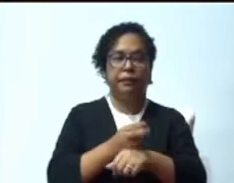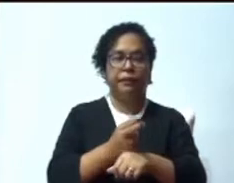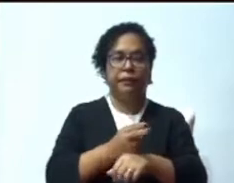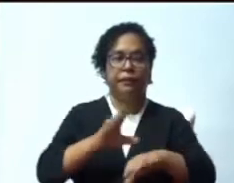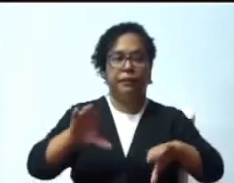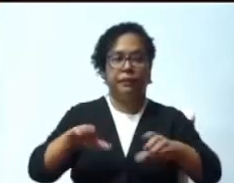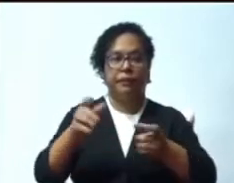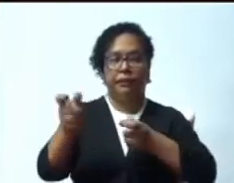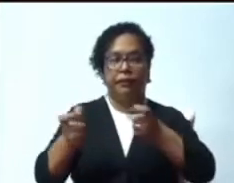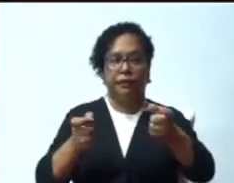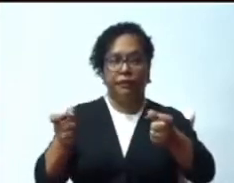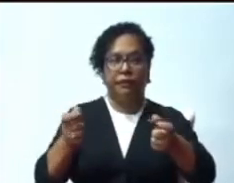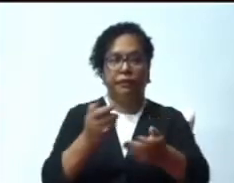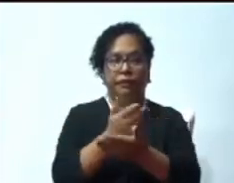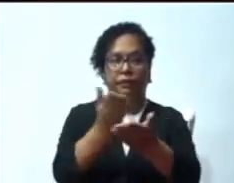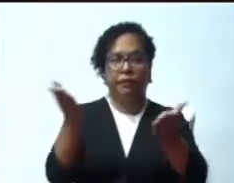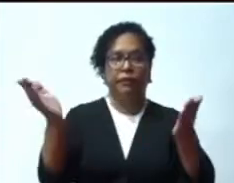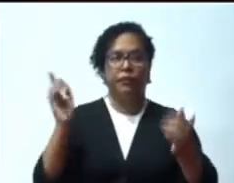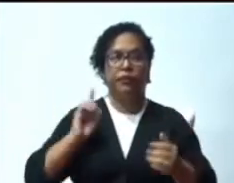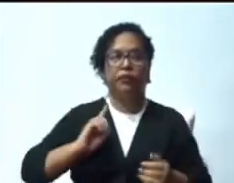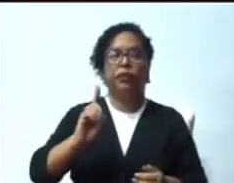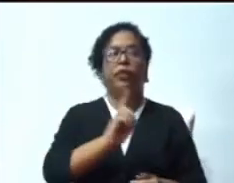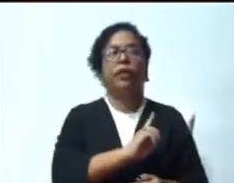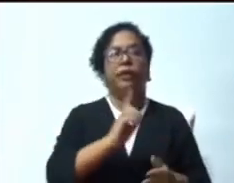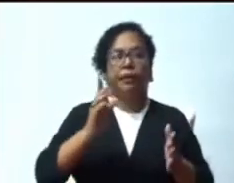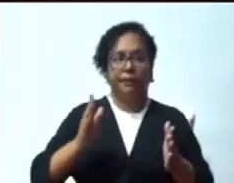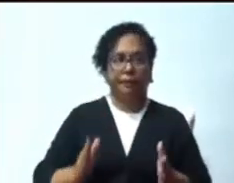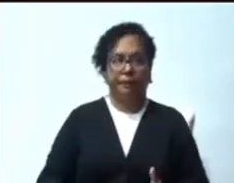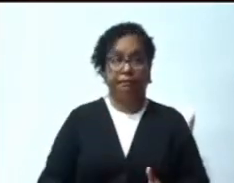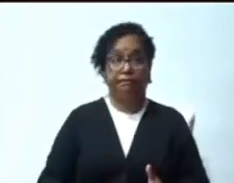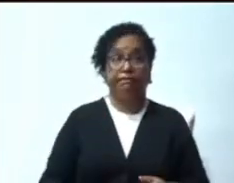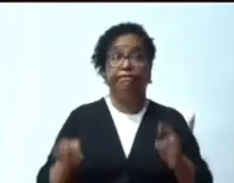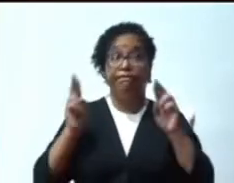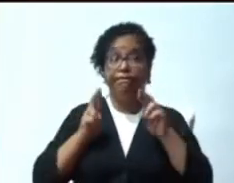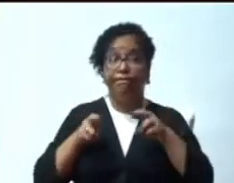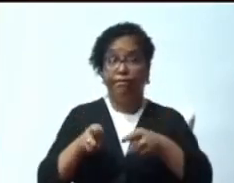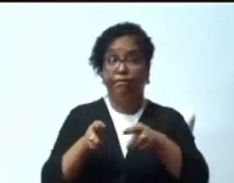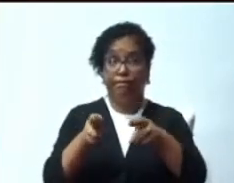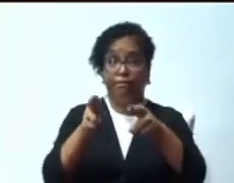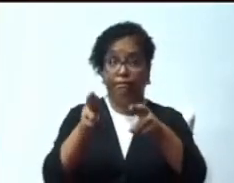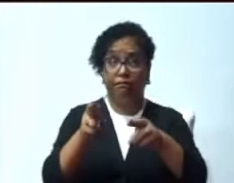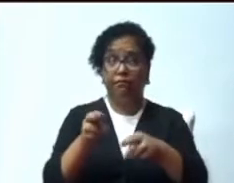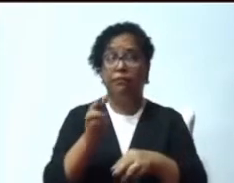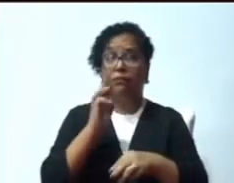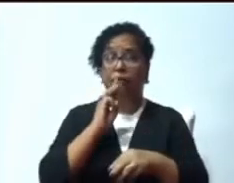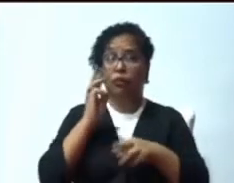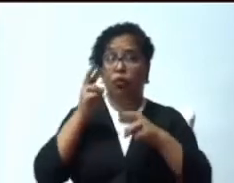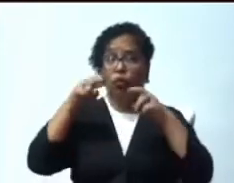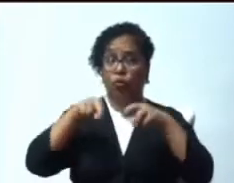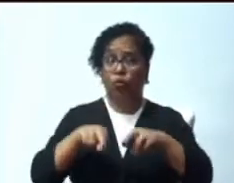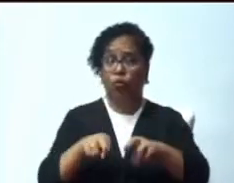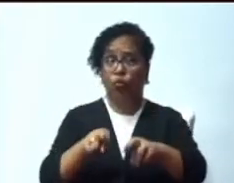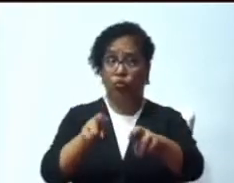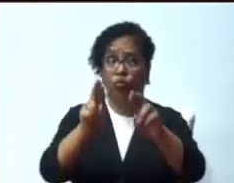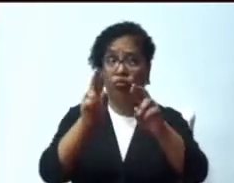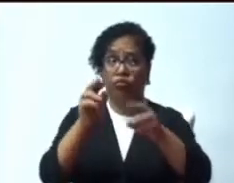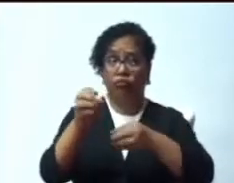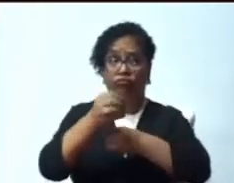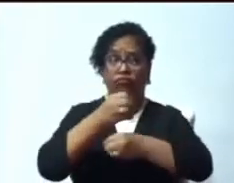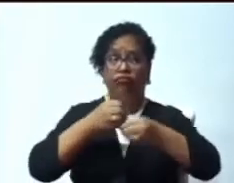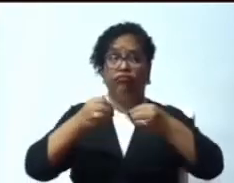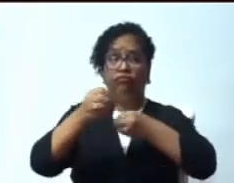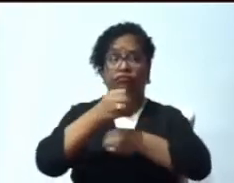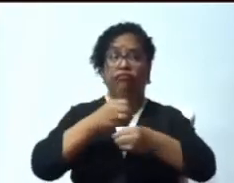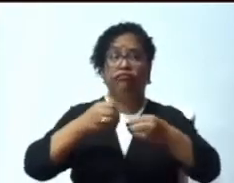diputados. El río Sama, situado en la línea limítrofe de la